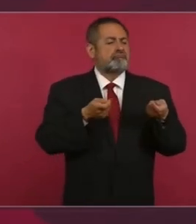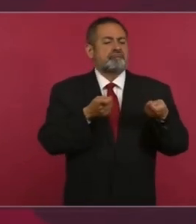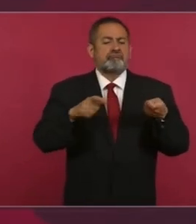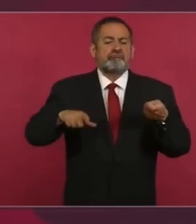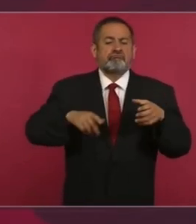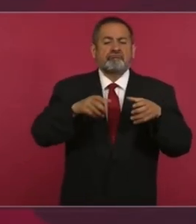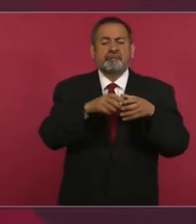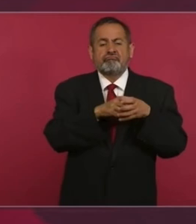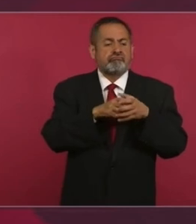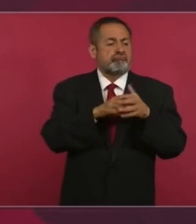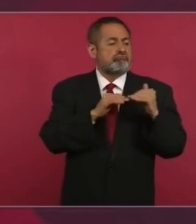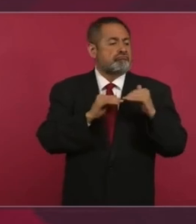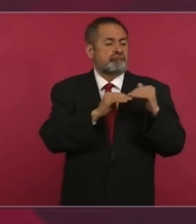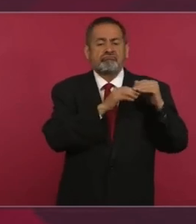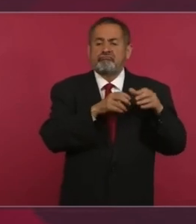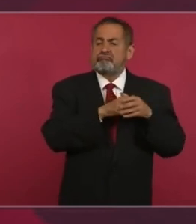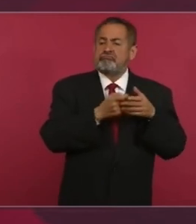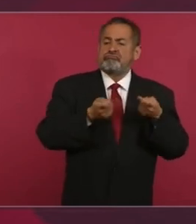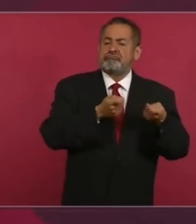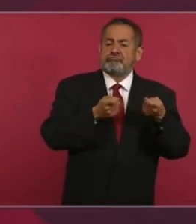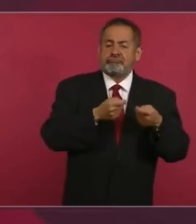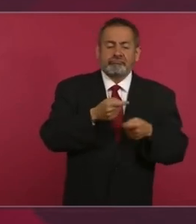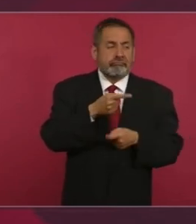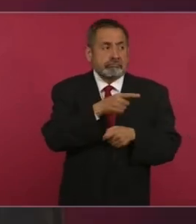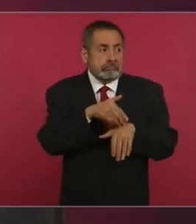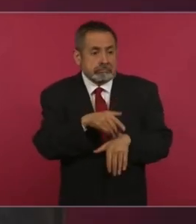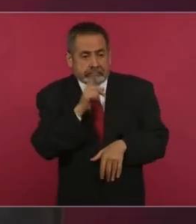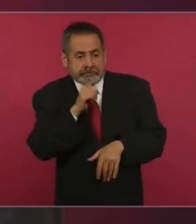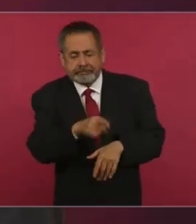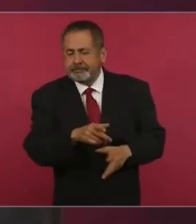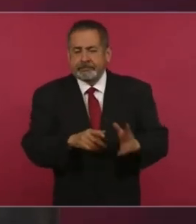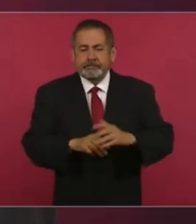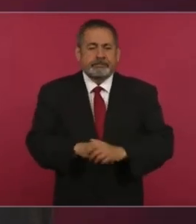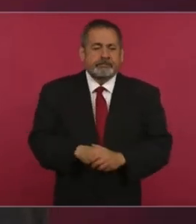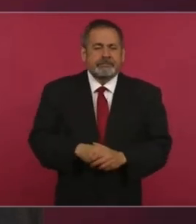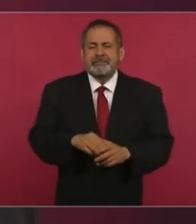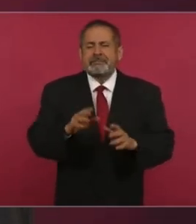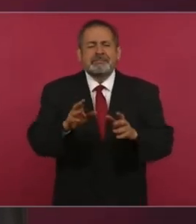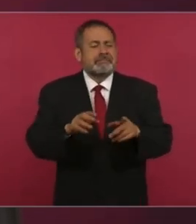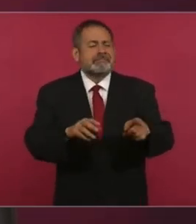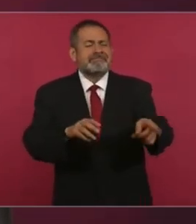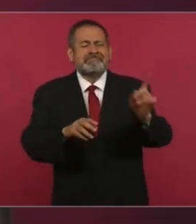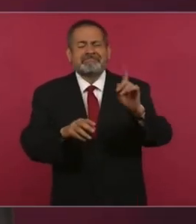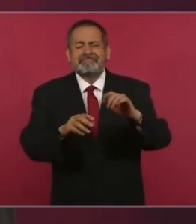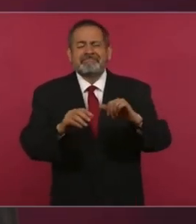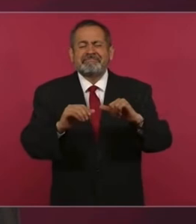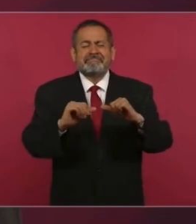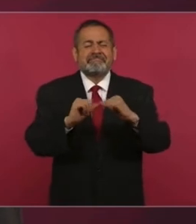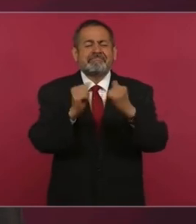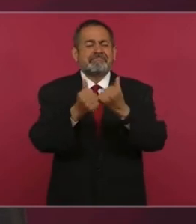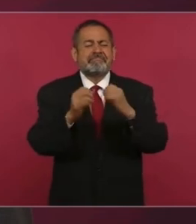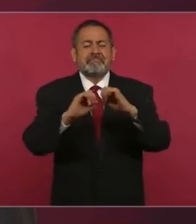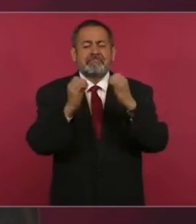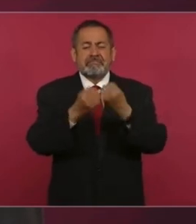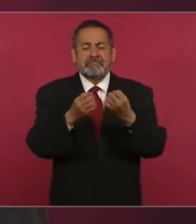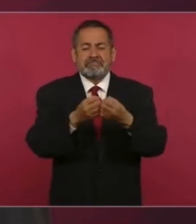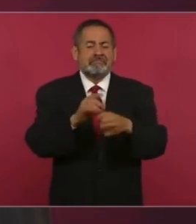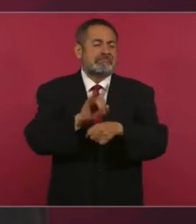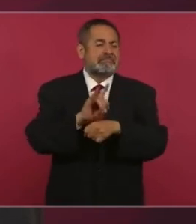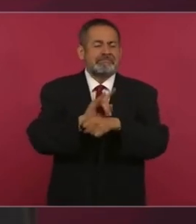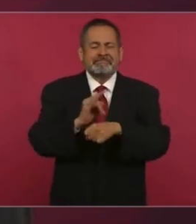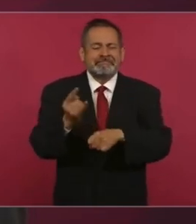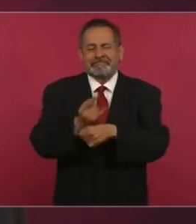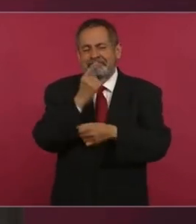hegemónicos o estas organizaciones fachadas